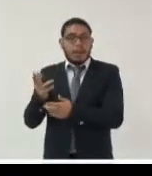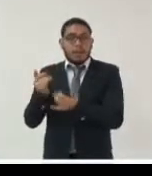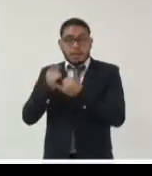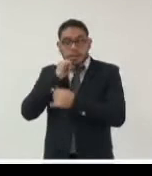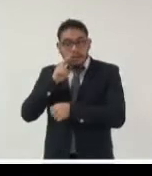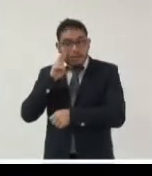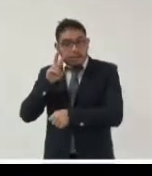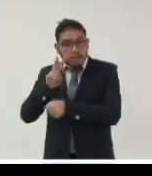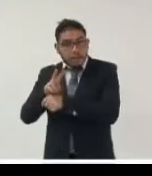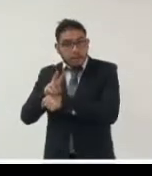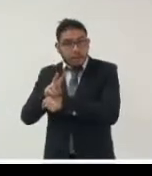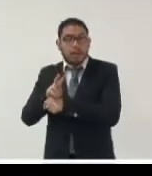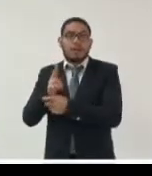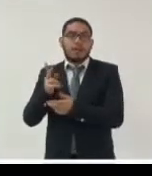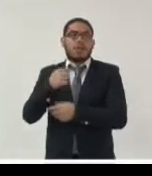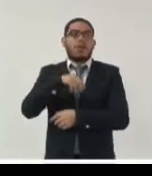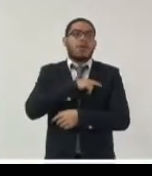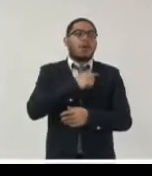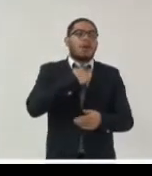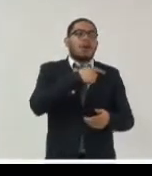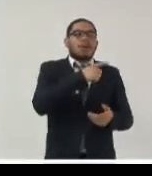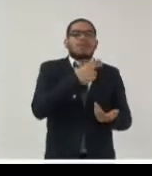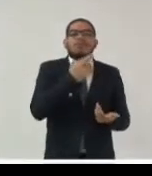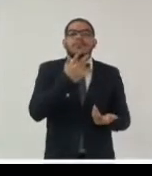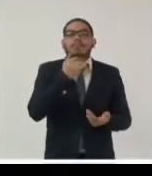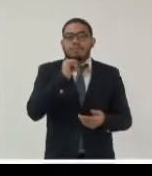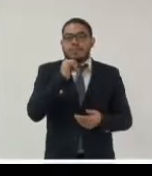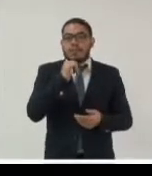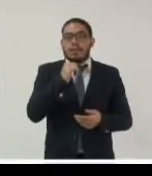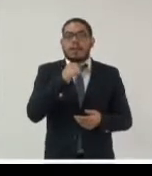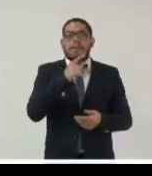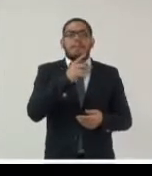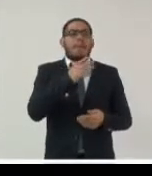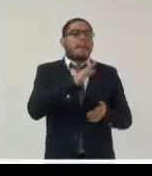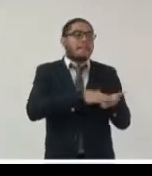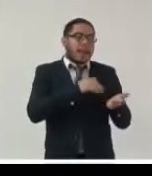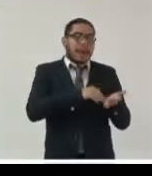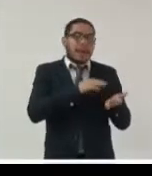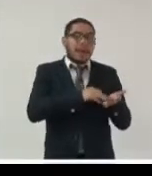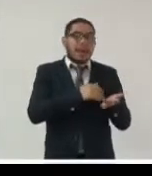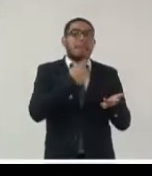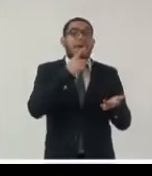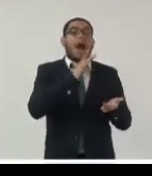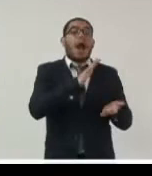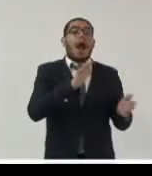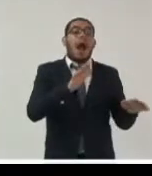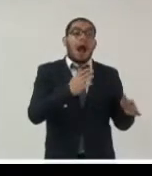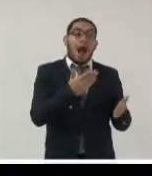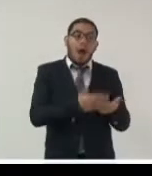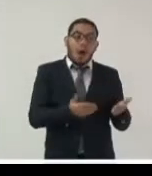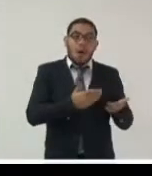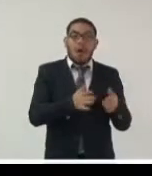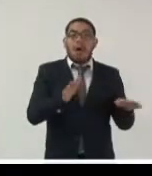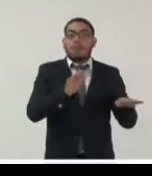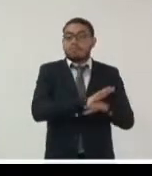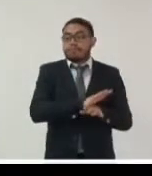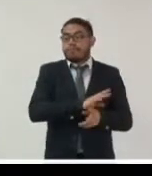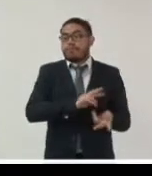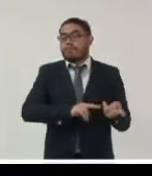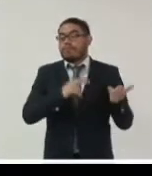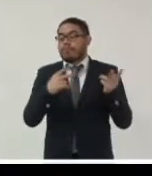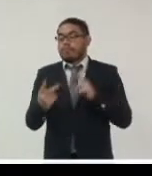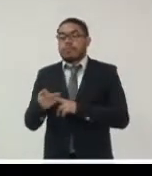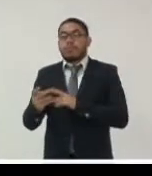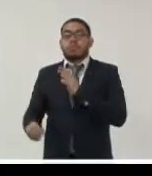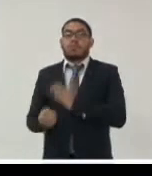analógica papel pero ahora necesitamos prepararnos para recibir custodia de documentos